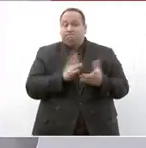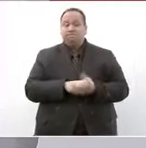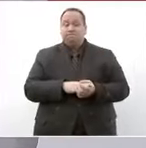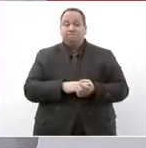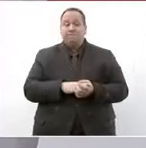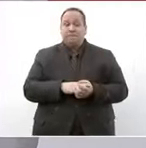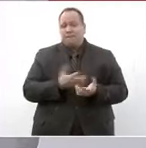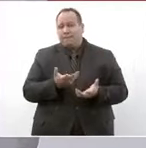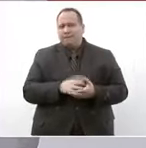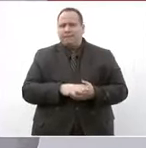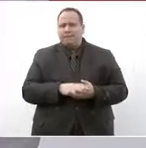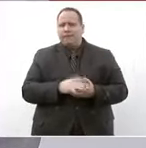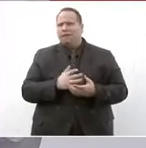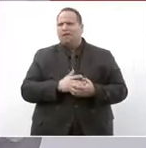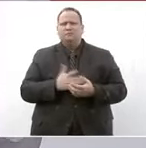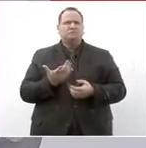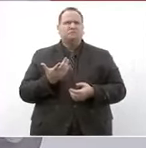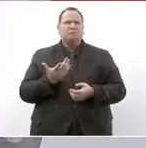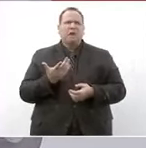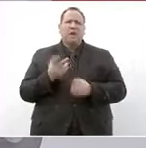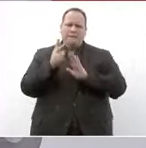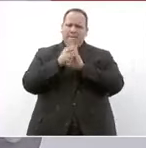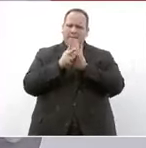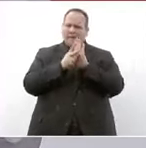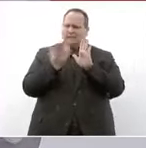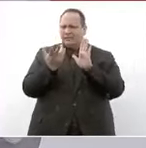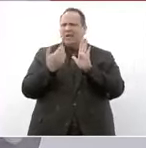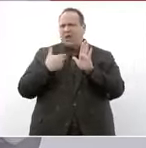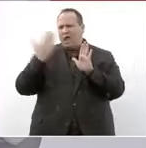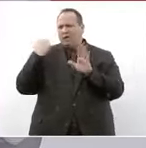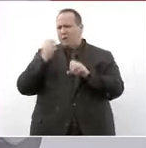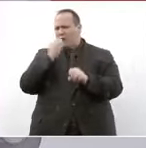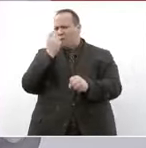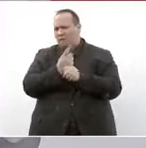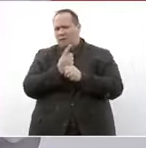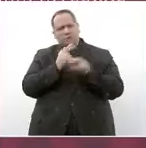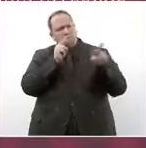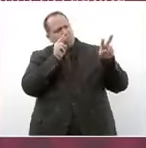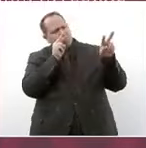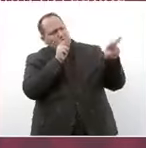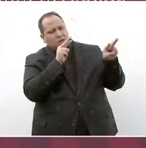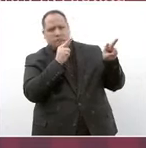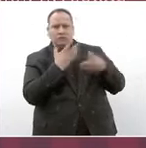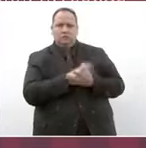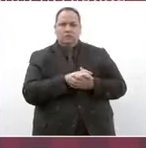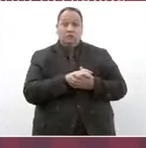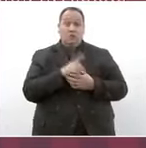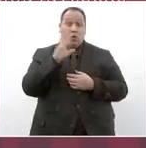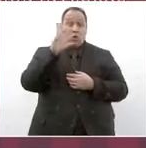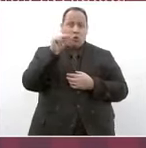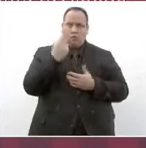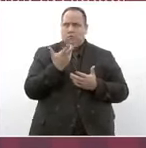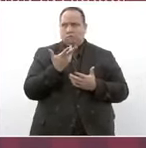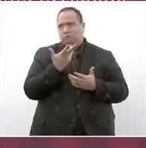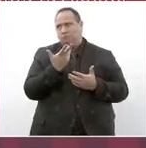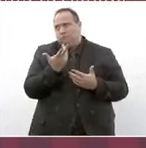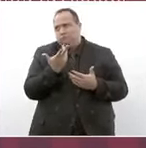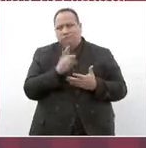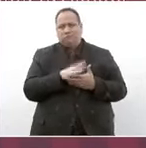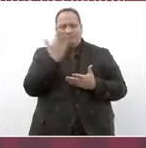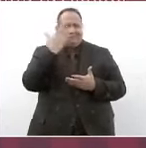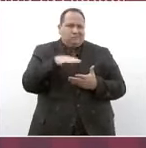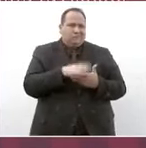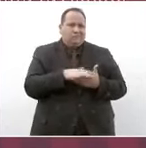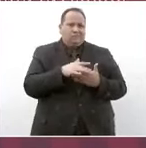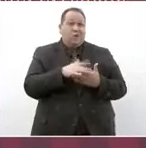un video que tuve la oportunidad de ver y no en el tránsito adentro